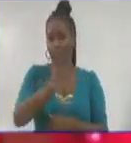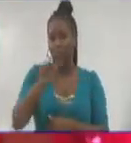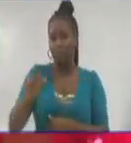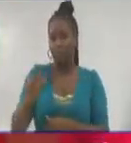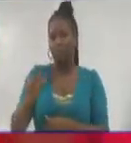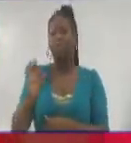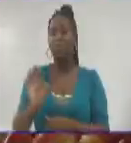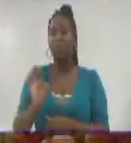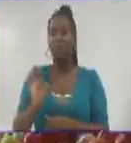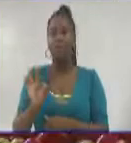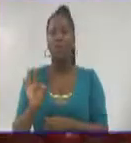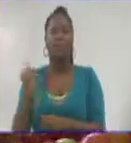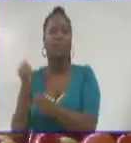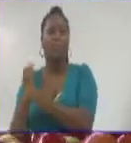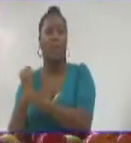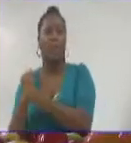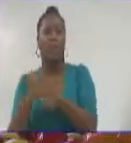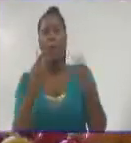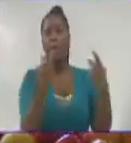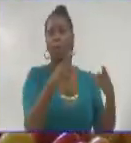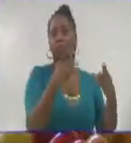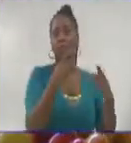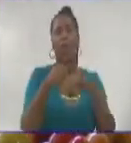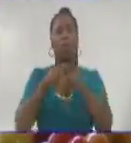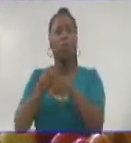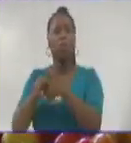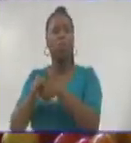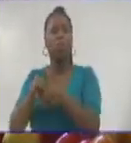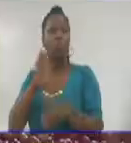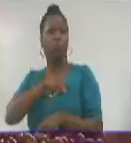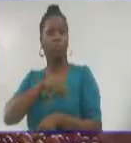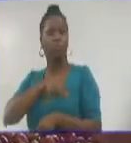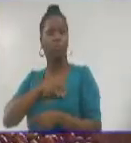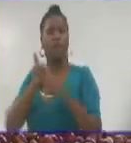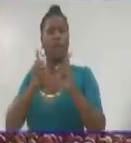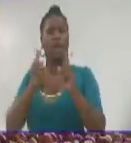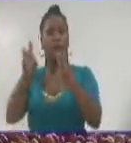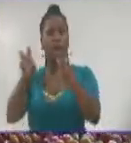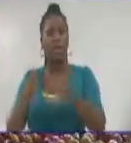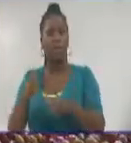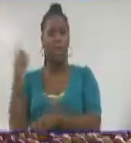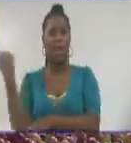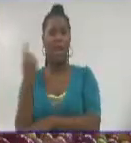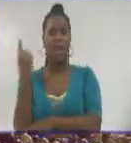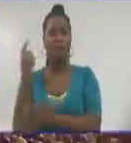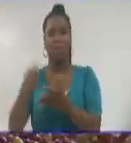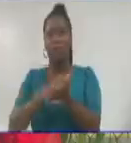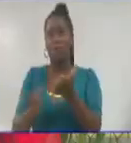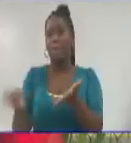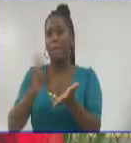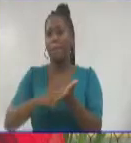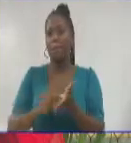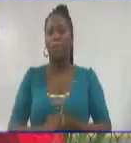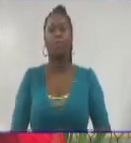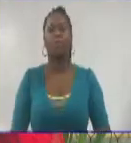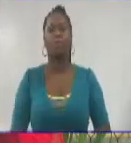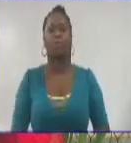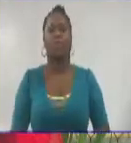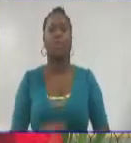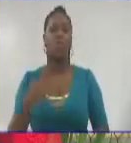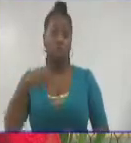alterna con su responsabilidad profesional y también como diputada de la Asamblea Nacional del Poder Popular. En el 2014